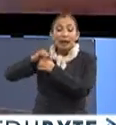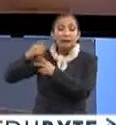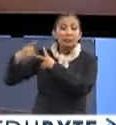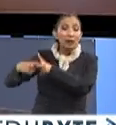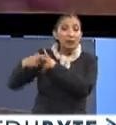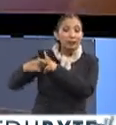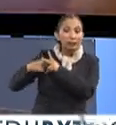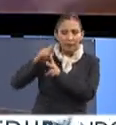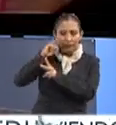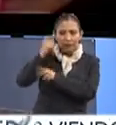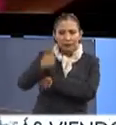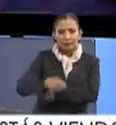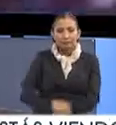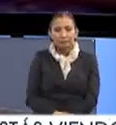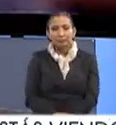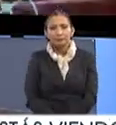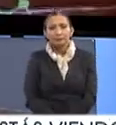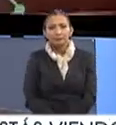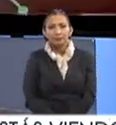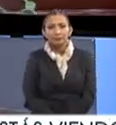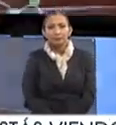matemáticas. Vea usted de qué se trata.